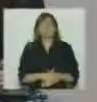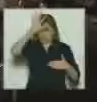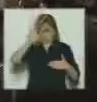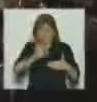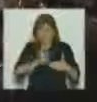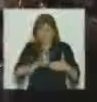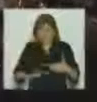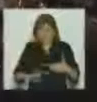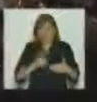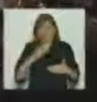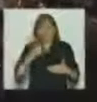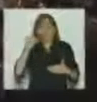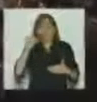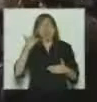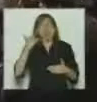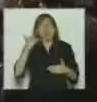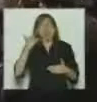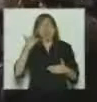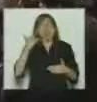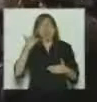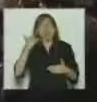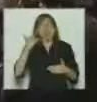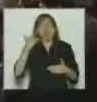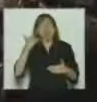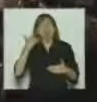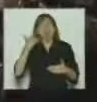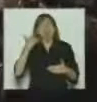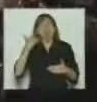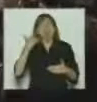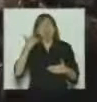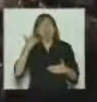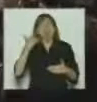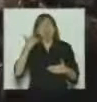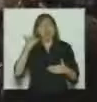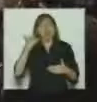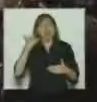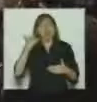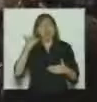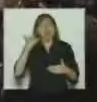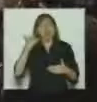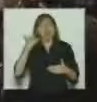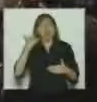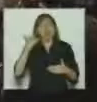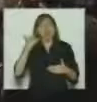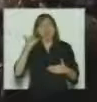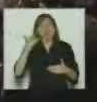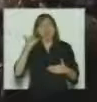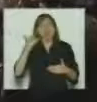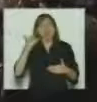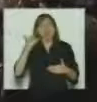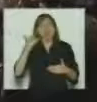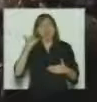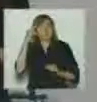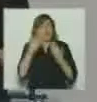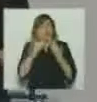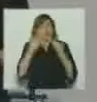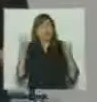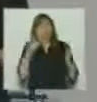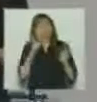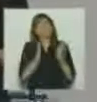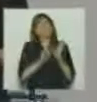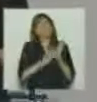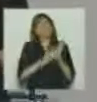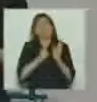hay 29 señales de televisión abierta. Esto señala el atraso que